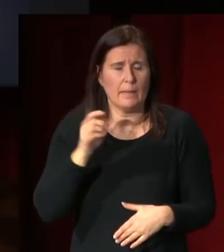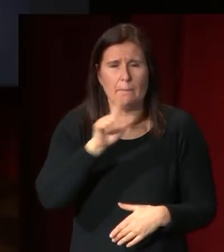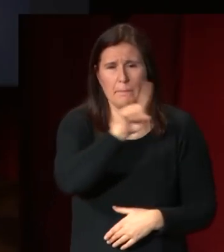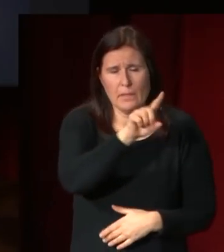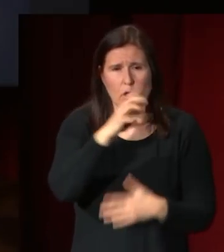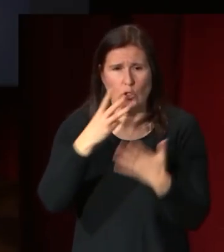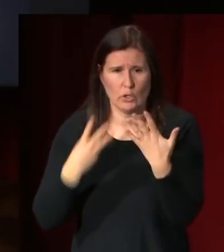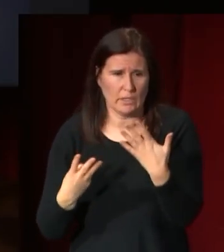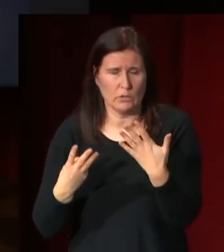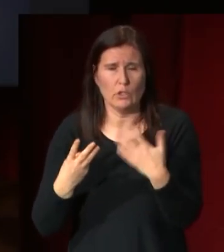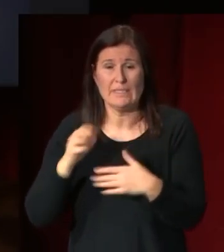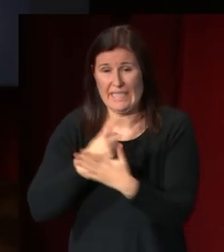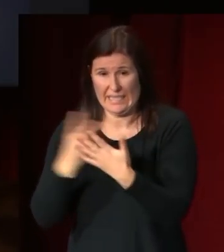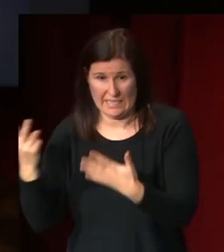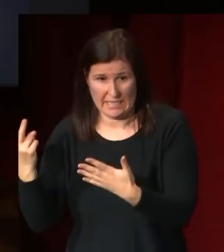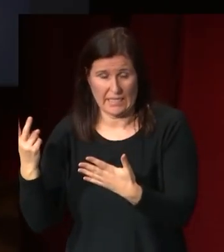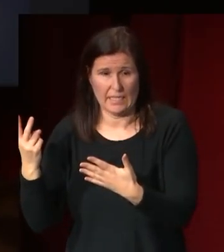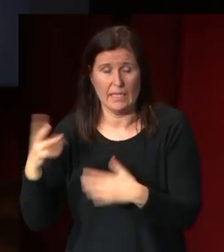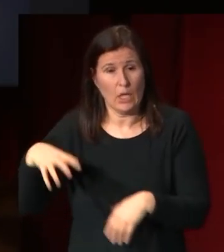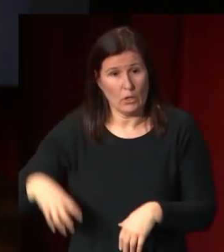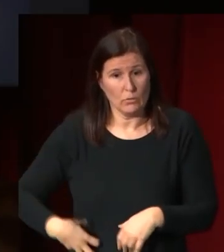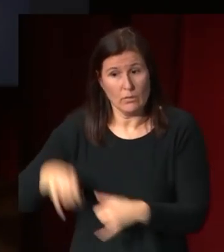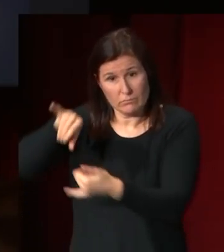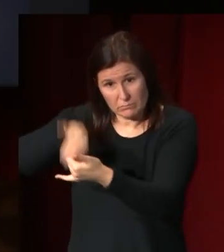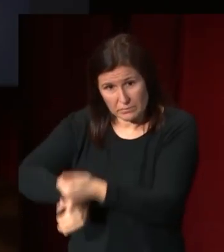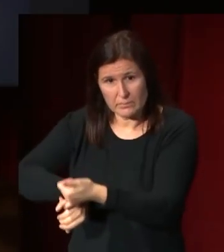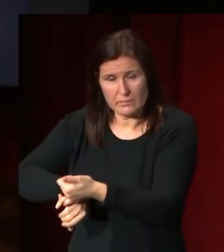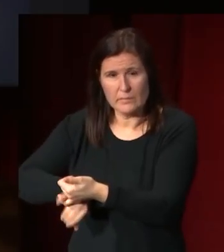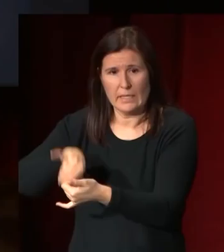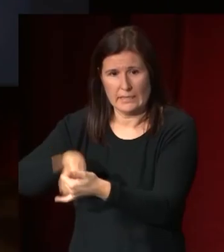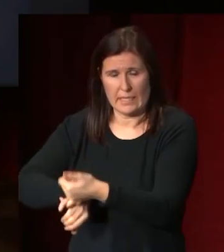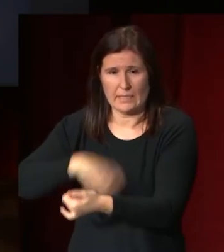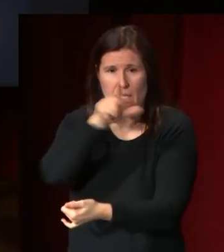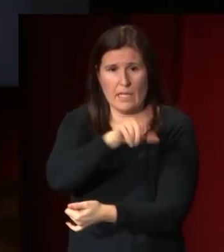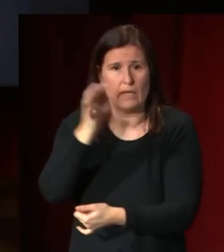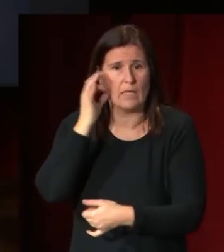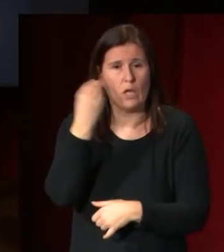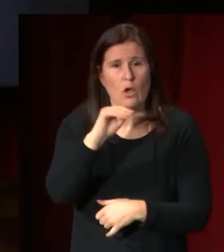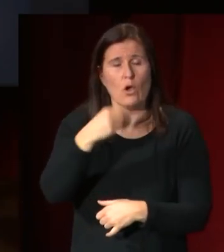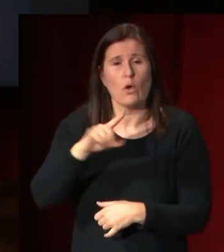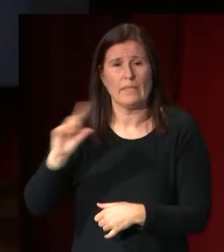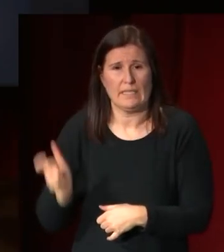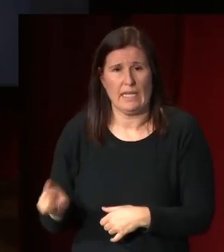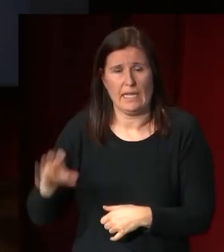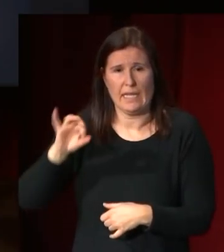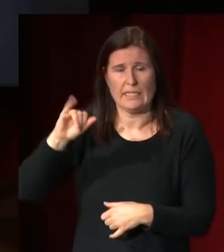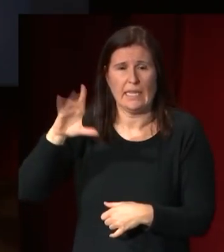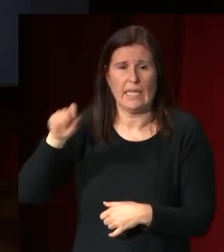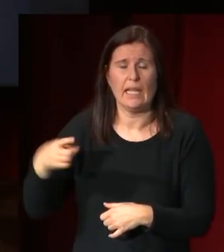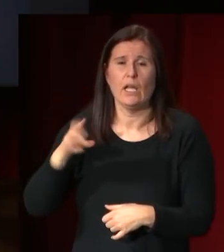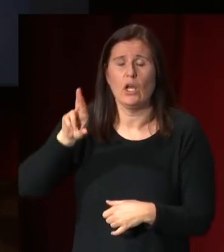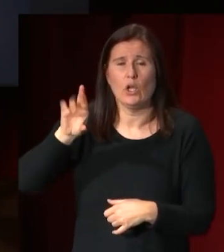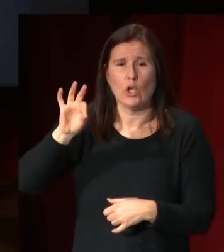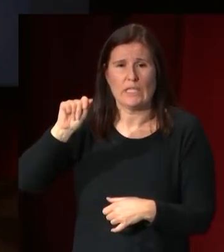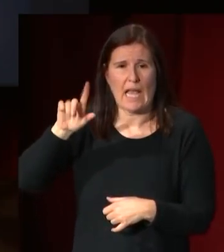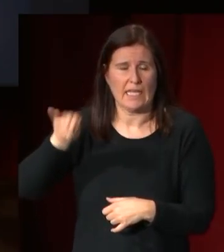1817 el duque se casa y se casa con una joven siciliana con Rosalía Ventimilia